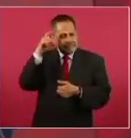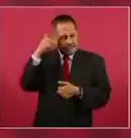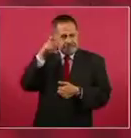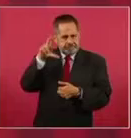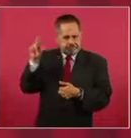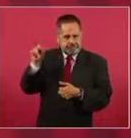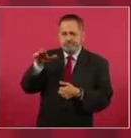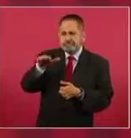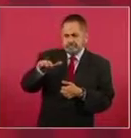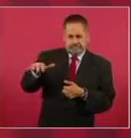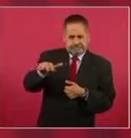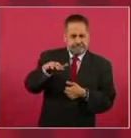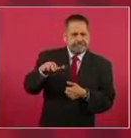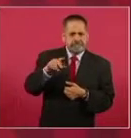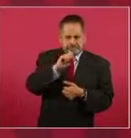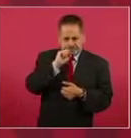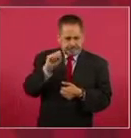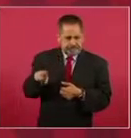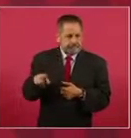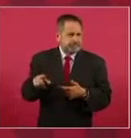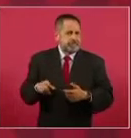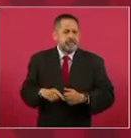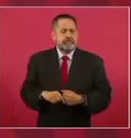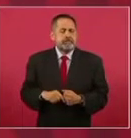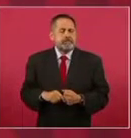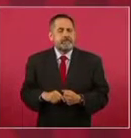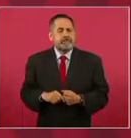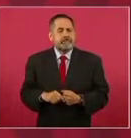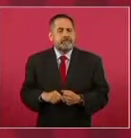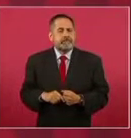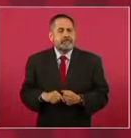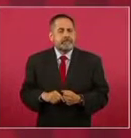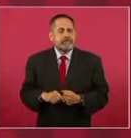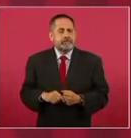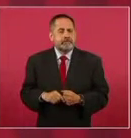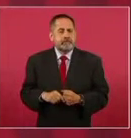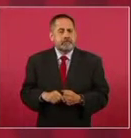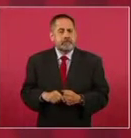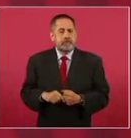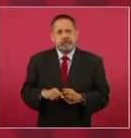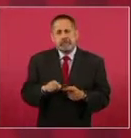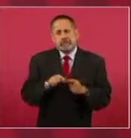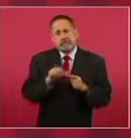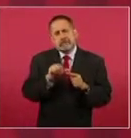hasta Cancún.